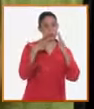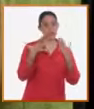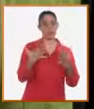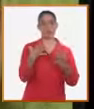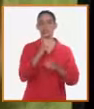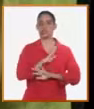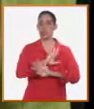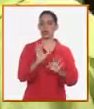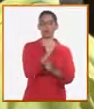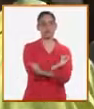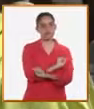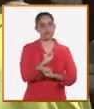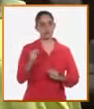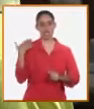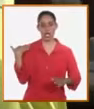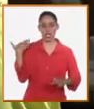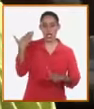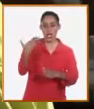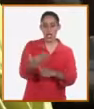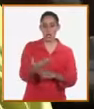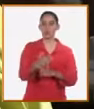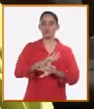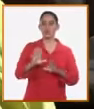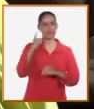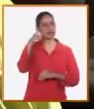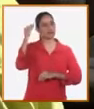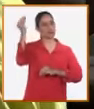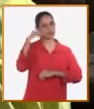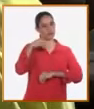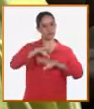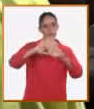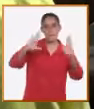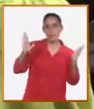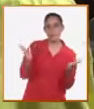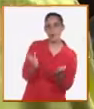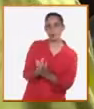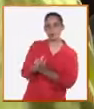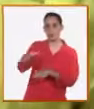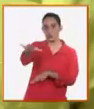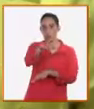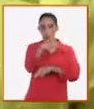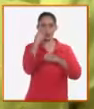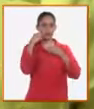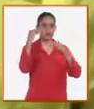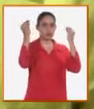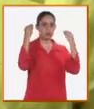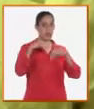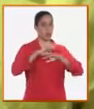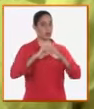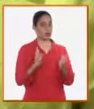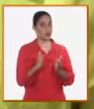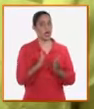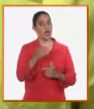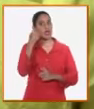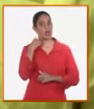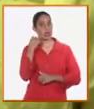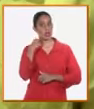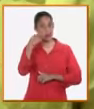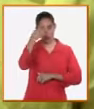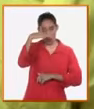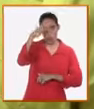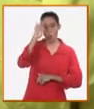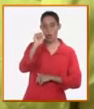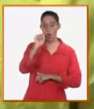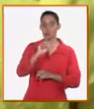ha logrado reconocer el ron cubano en el mundo. Es decir, no vamos a hablar de marca sino vamos a del ron